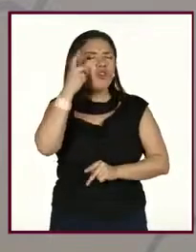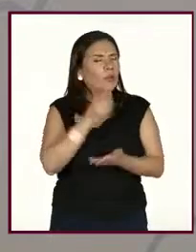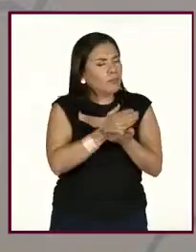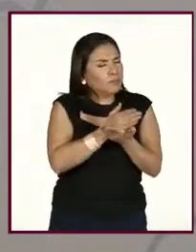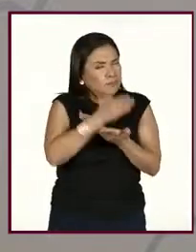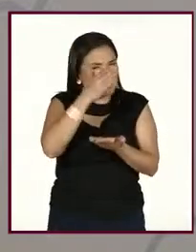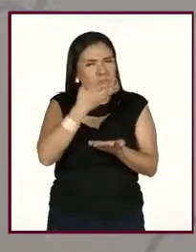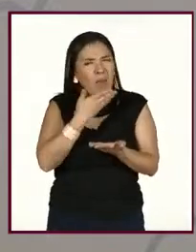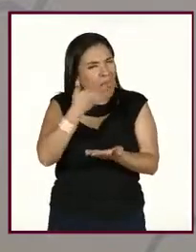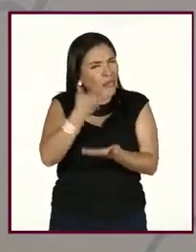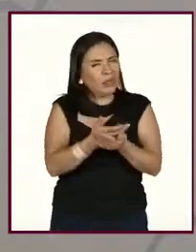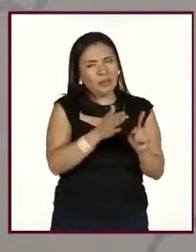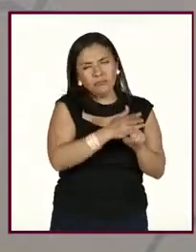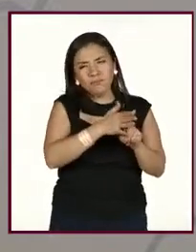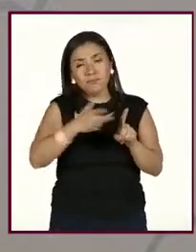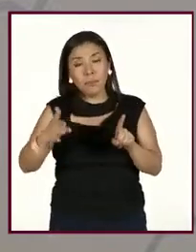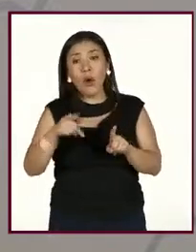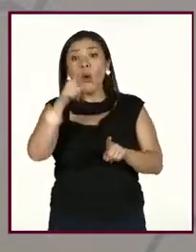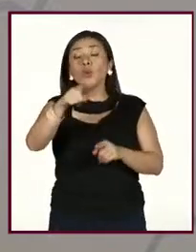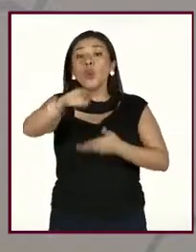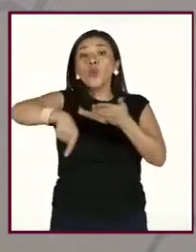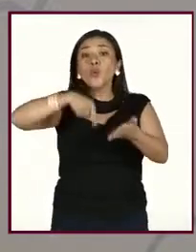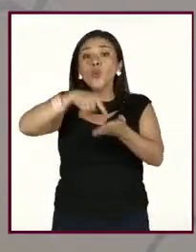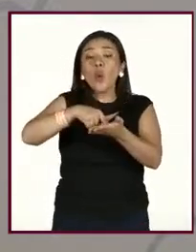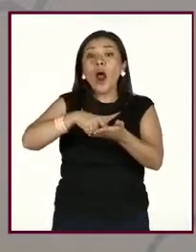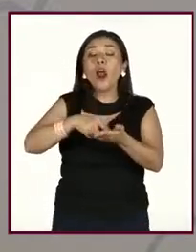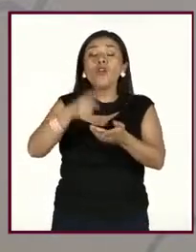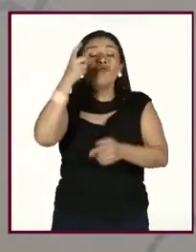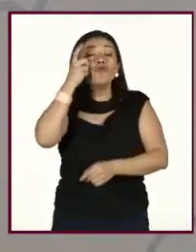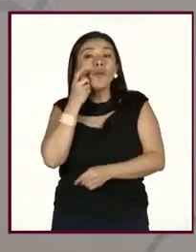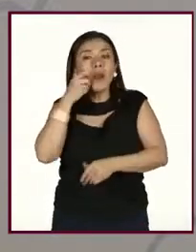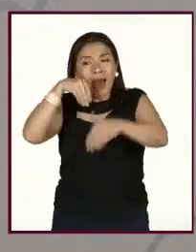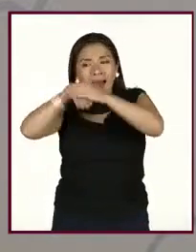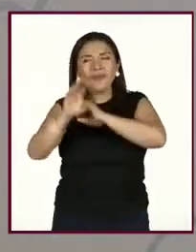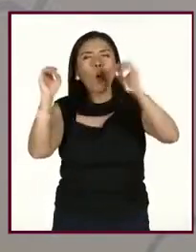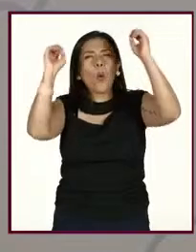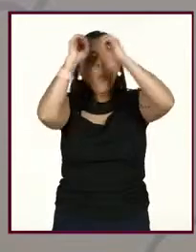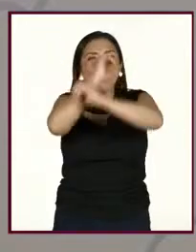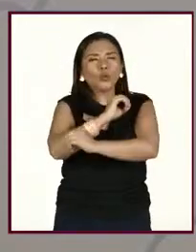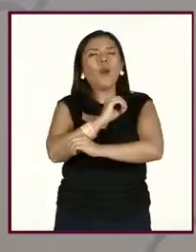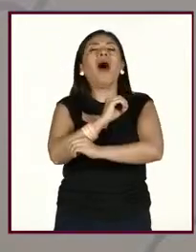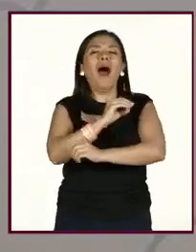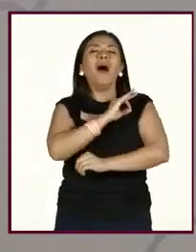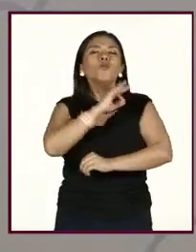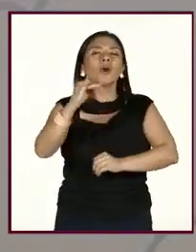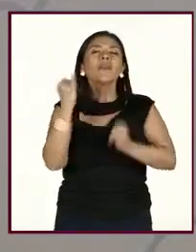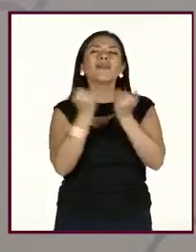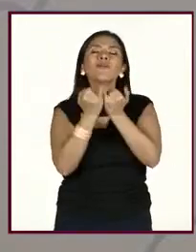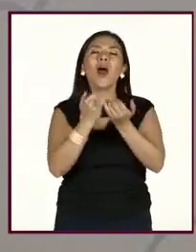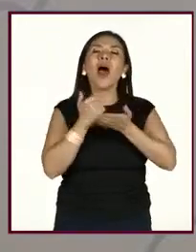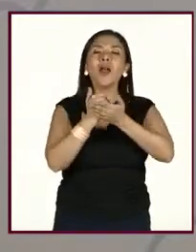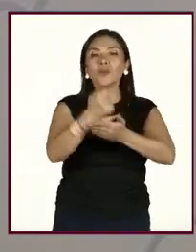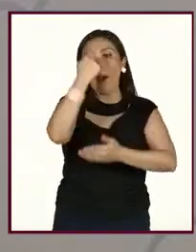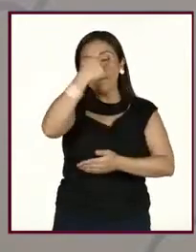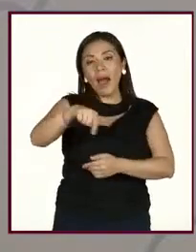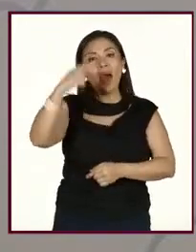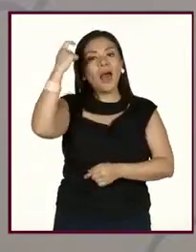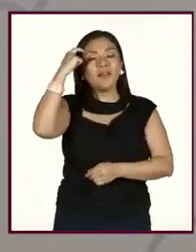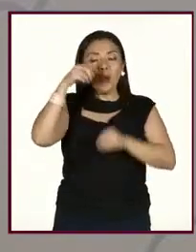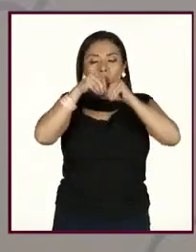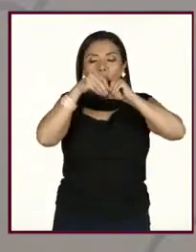Tratar que donde descansamos, pues, que esté totalmente oscuro, porque de esta forma nosotros también liberamos melatonina,